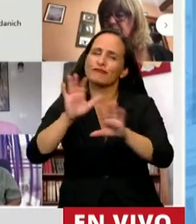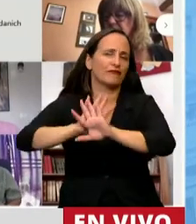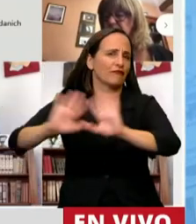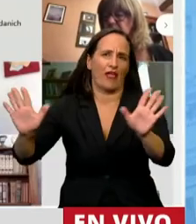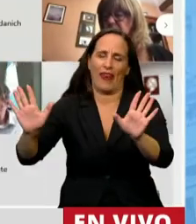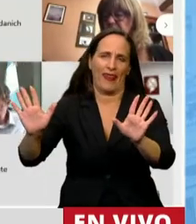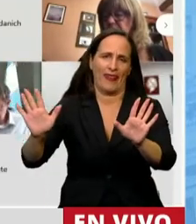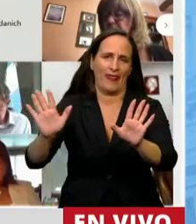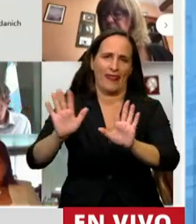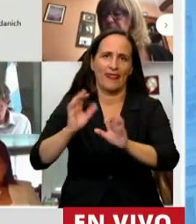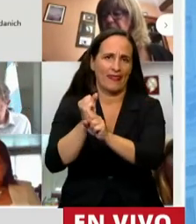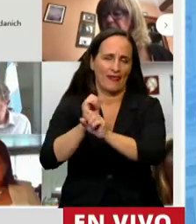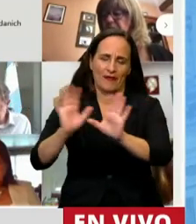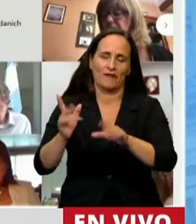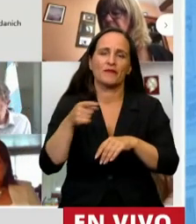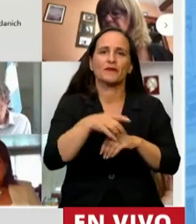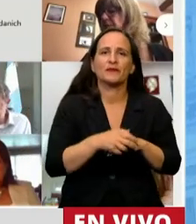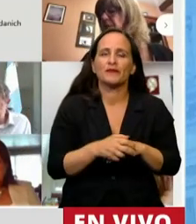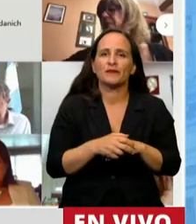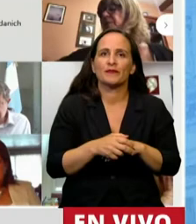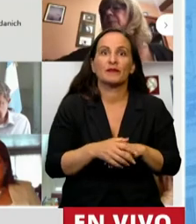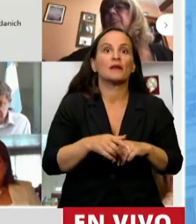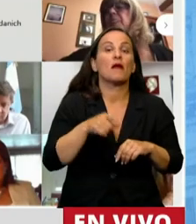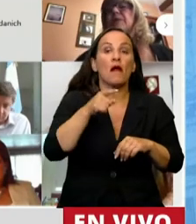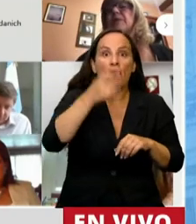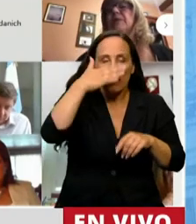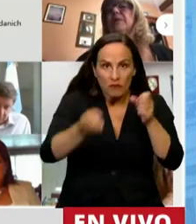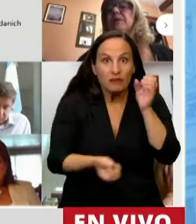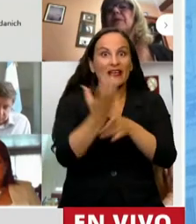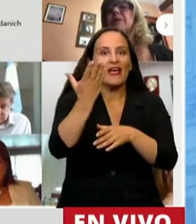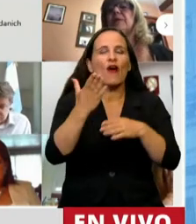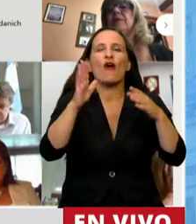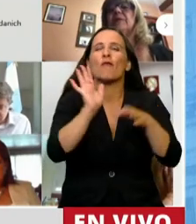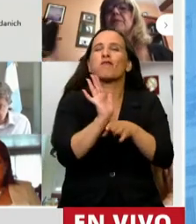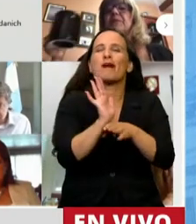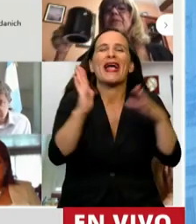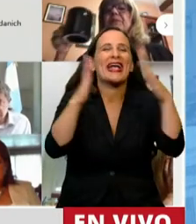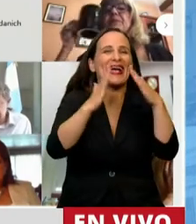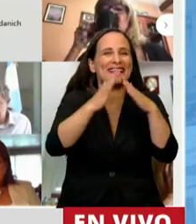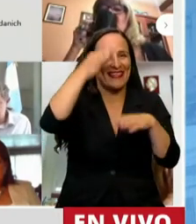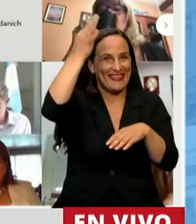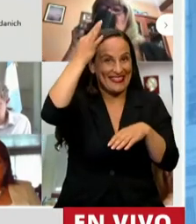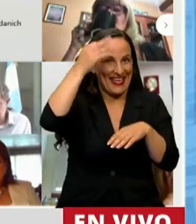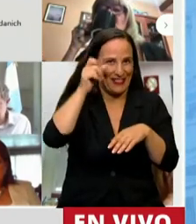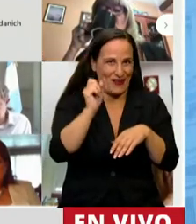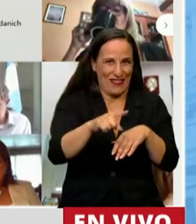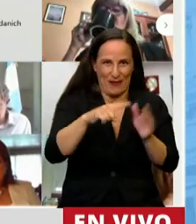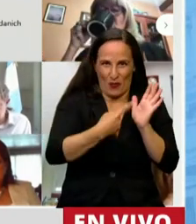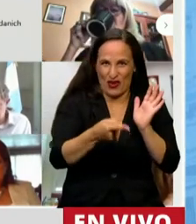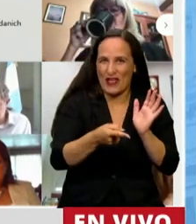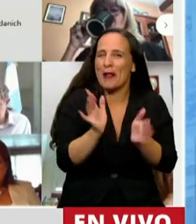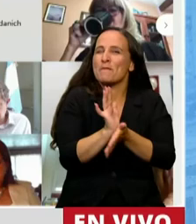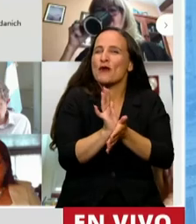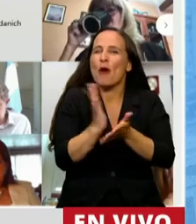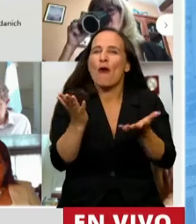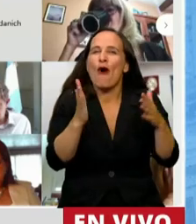1938 creó la Casa del Teatro de Buenos Aires, un asilo para actores semejante a